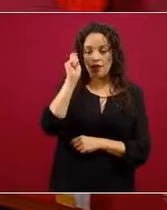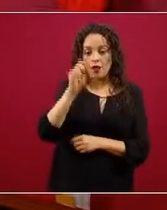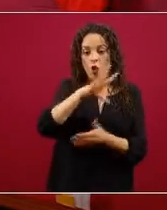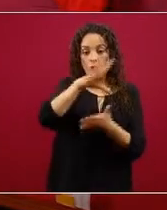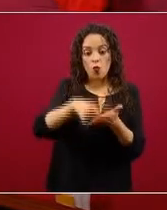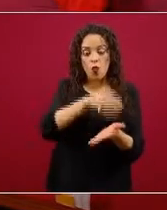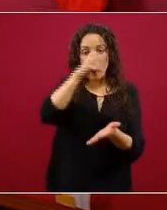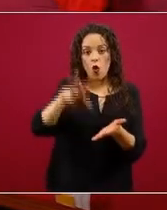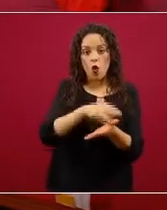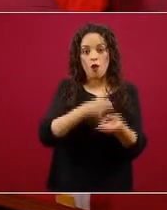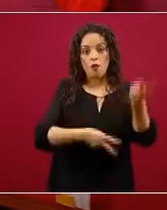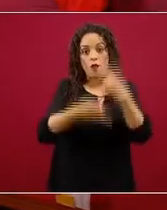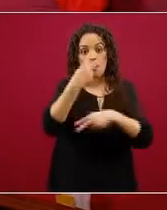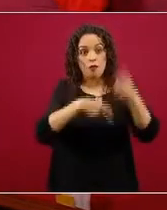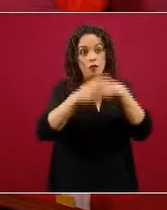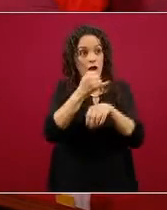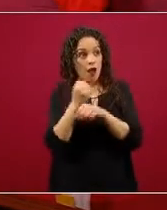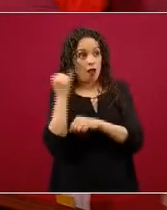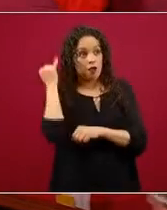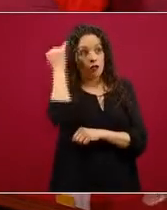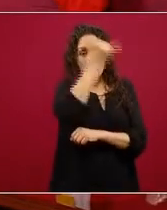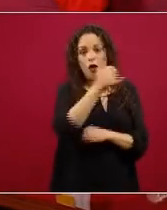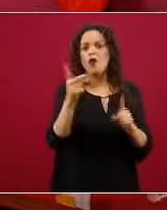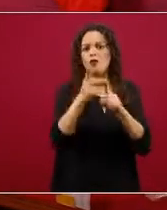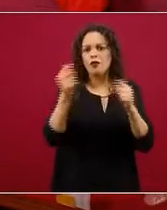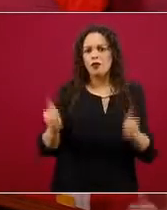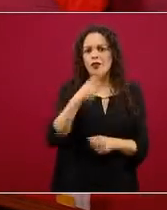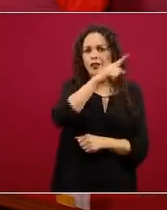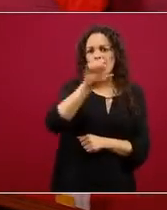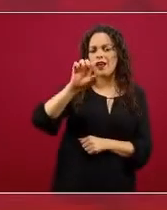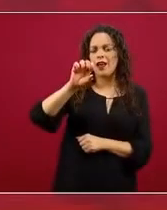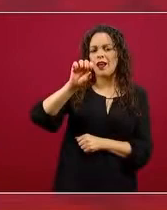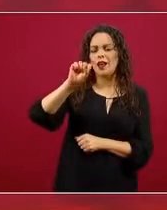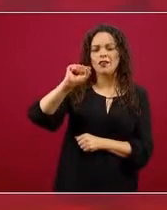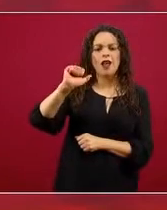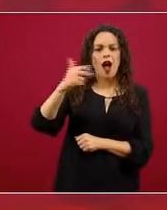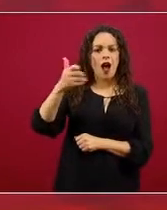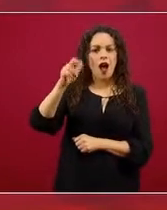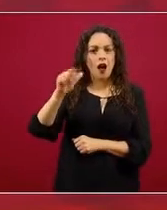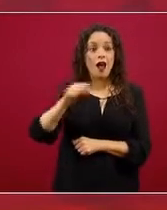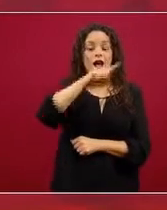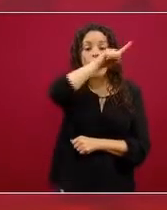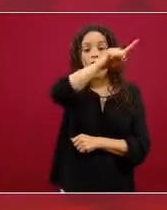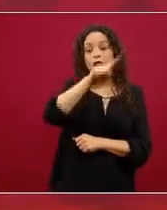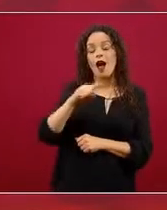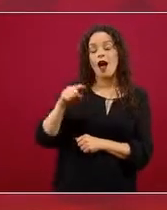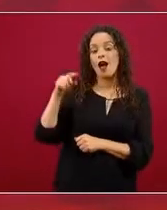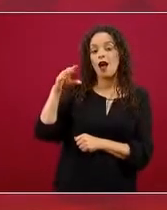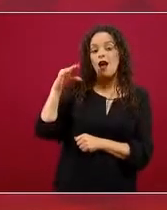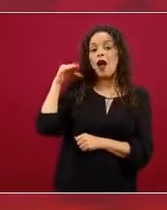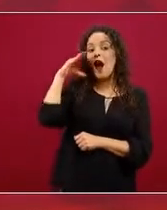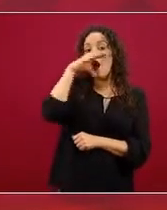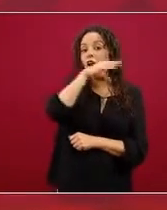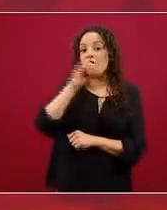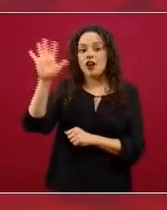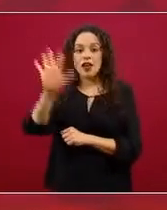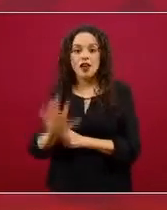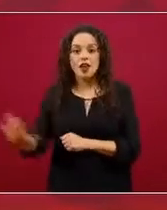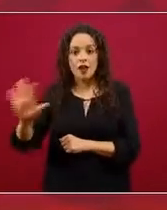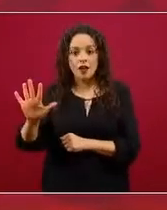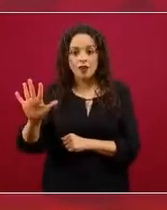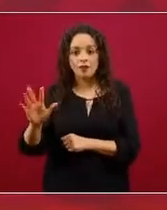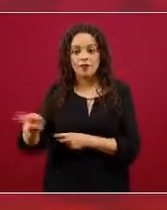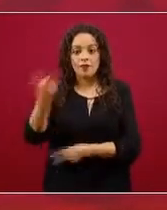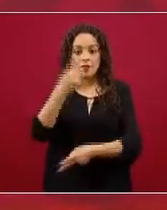distancias, el Sahara está en África, en el norte de África, recorrió todo el océano Atlántico, ha llegado por el Caribe y está